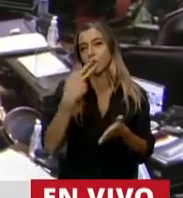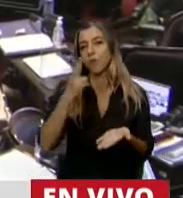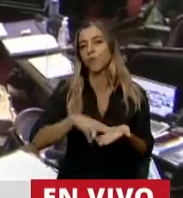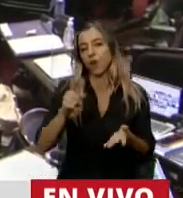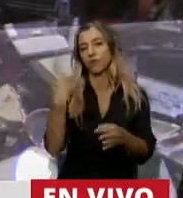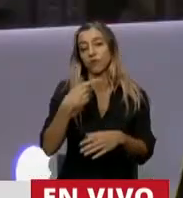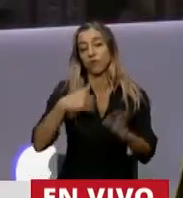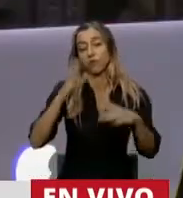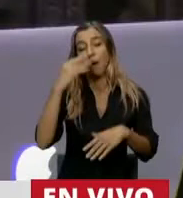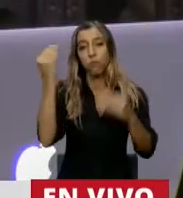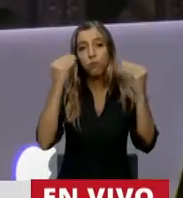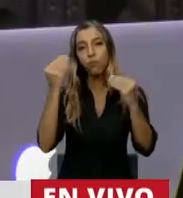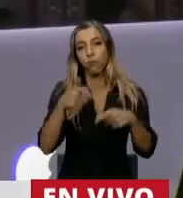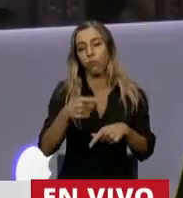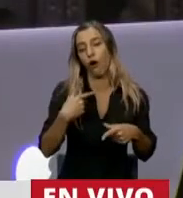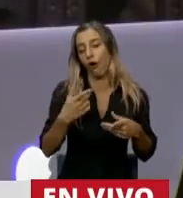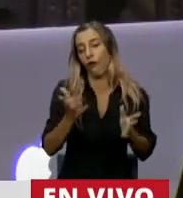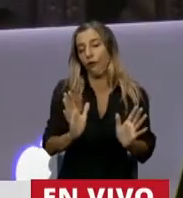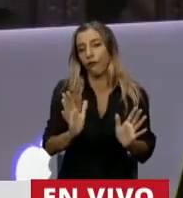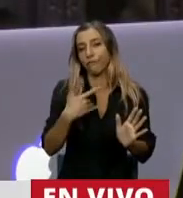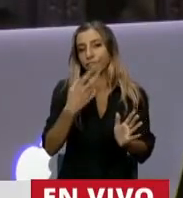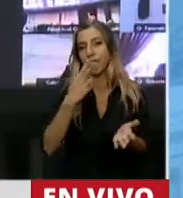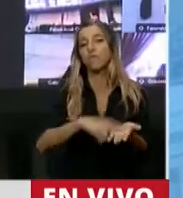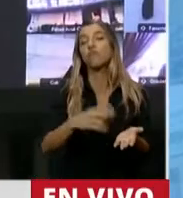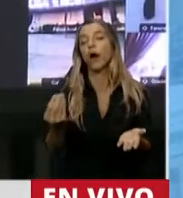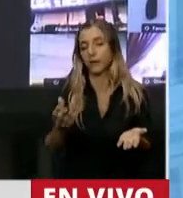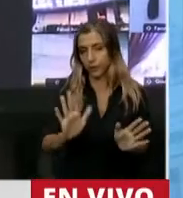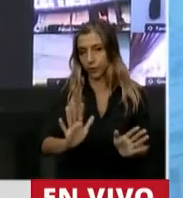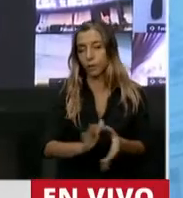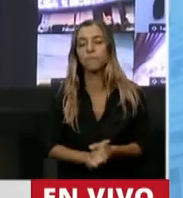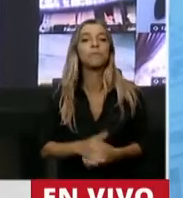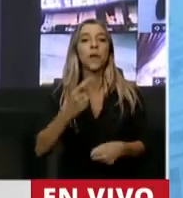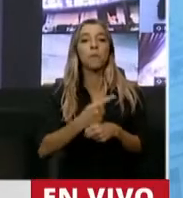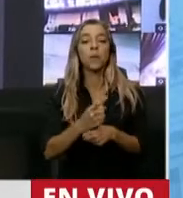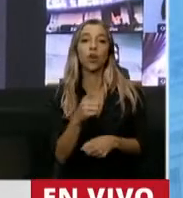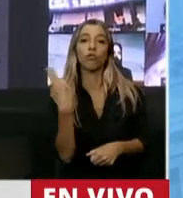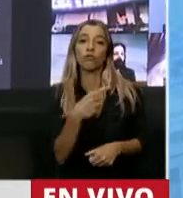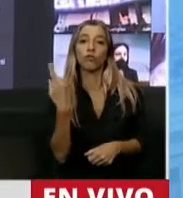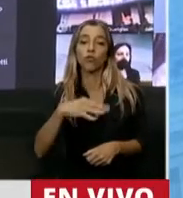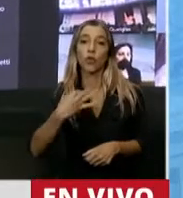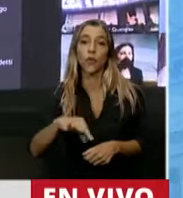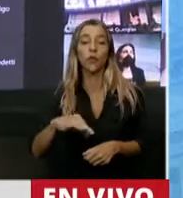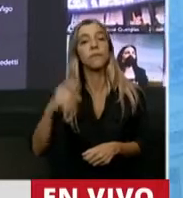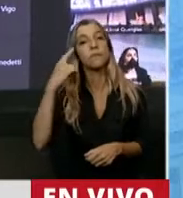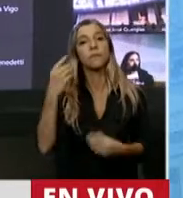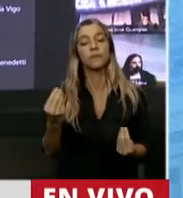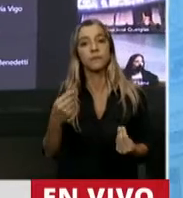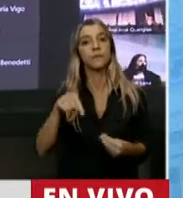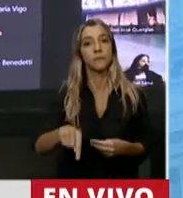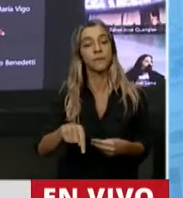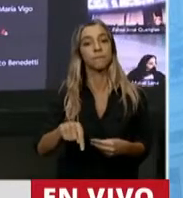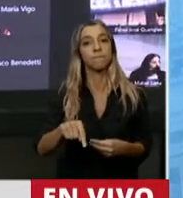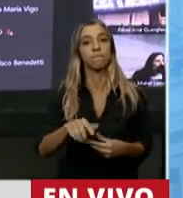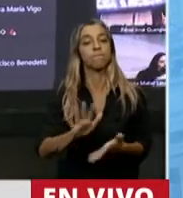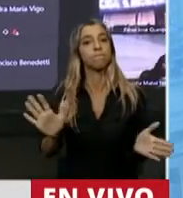más hoy en el debate en este recinto. Lo primero que tenemos que considerar es que la emergencia